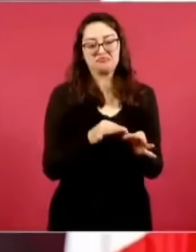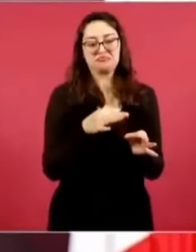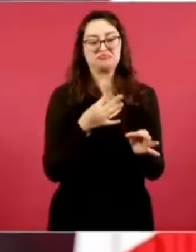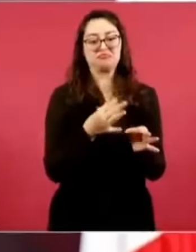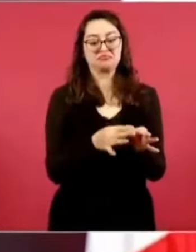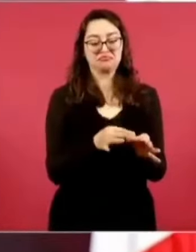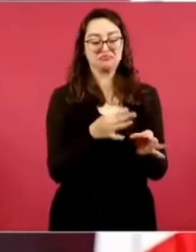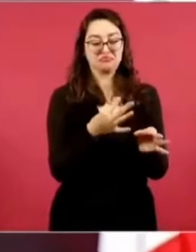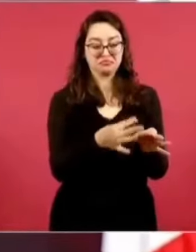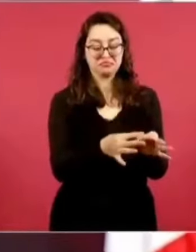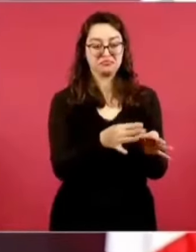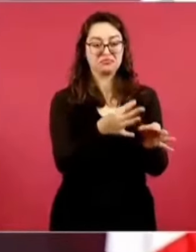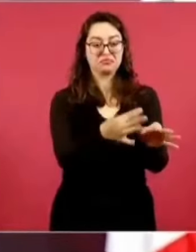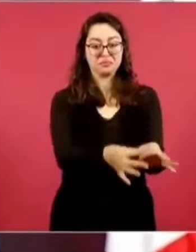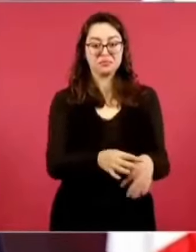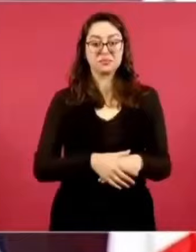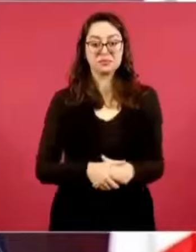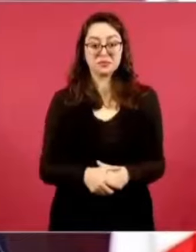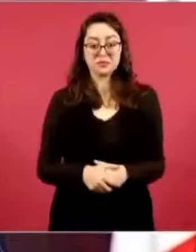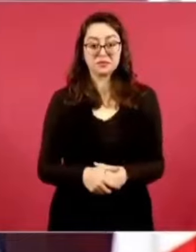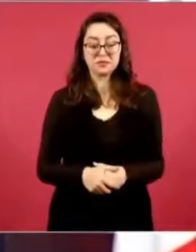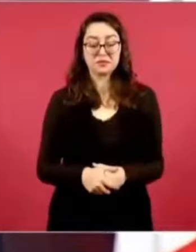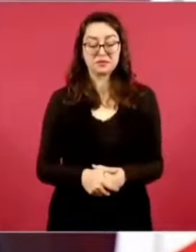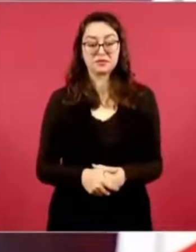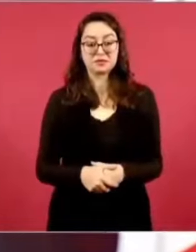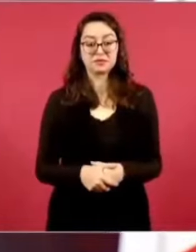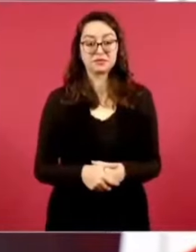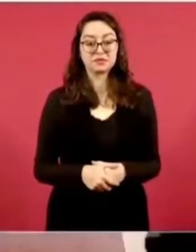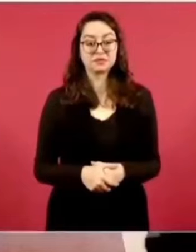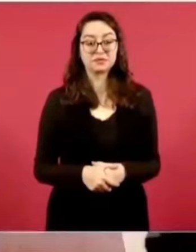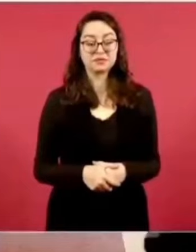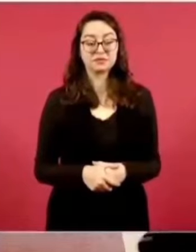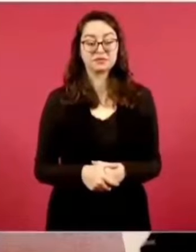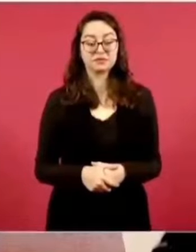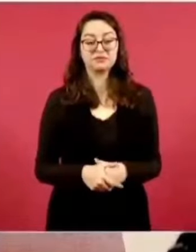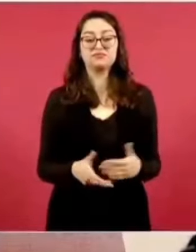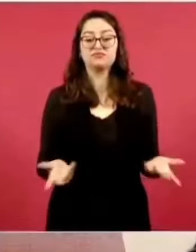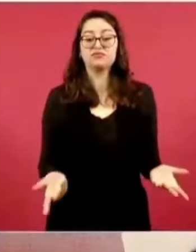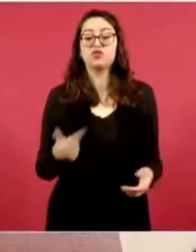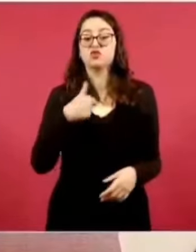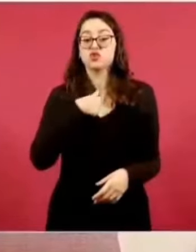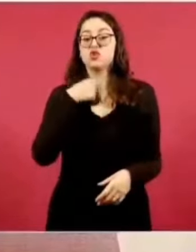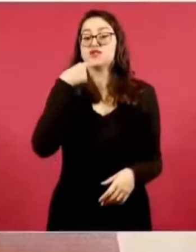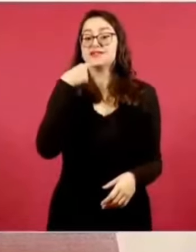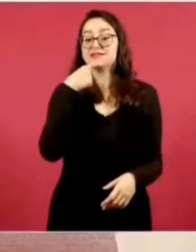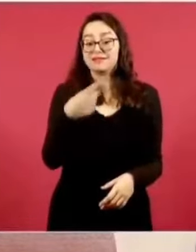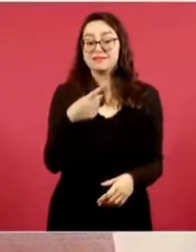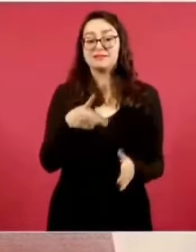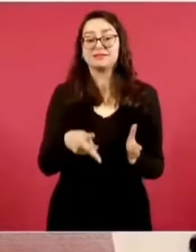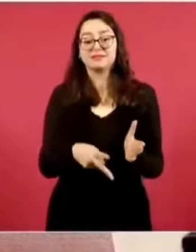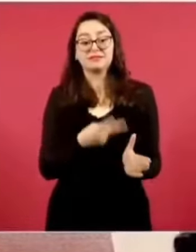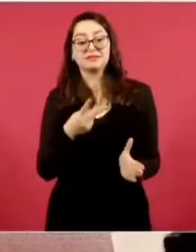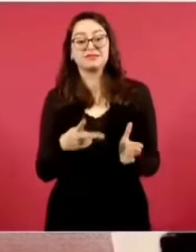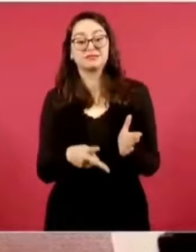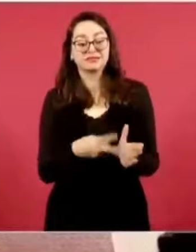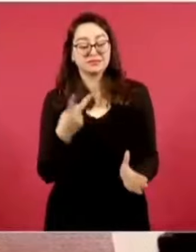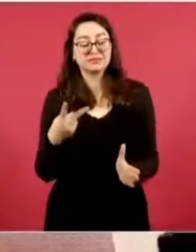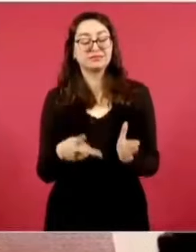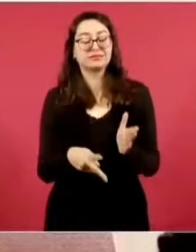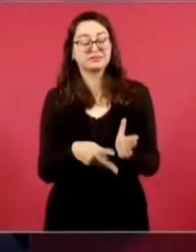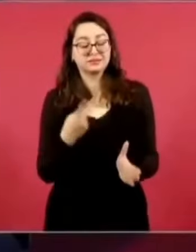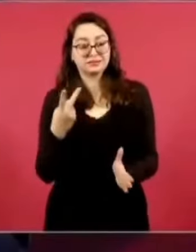y ya lo he dicho y lo repito, para